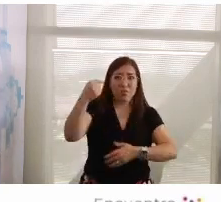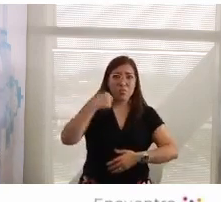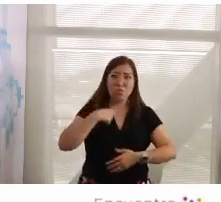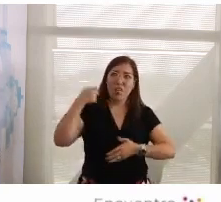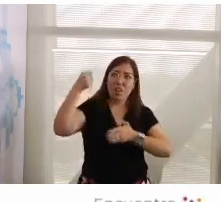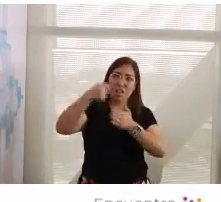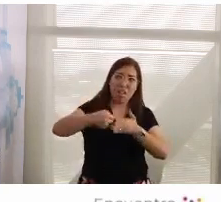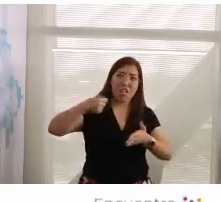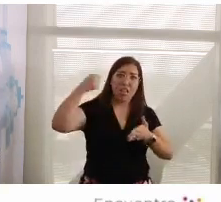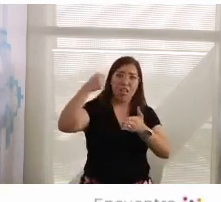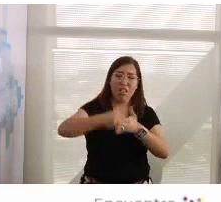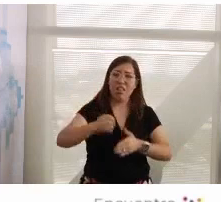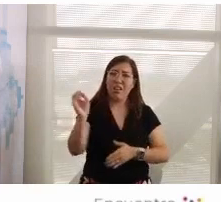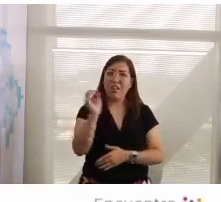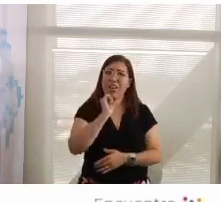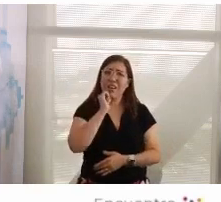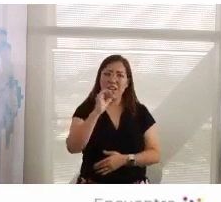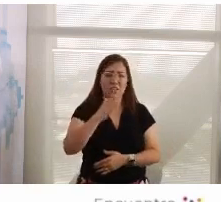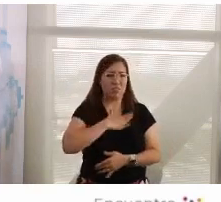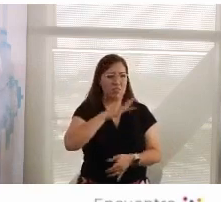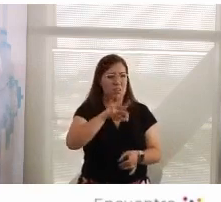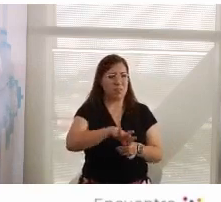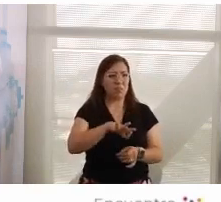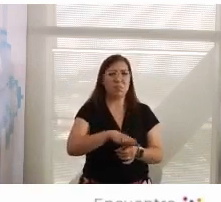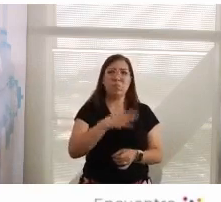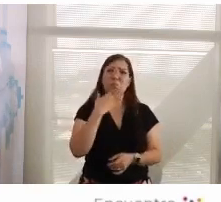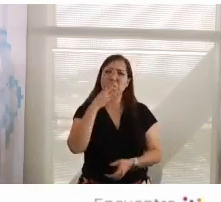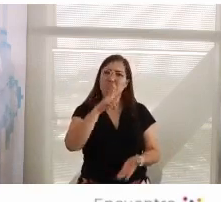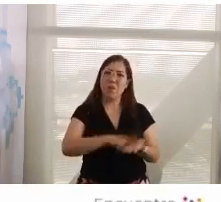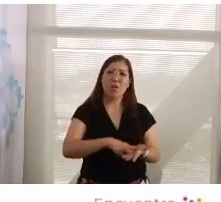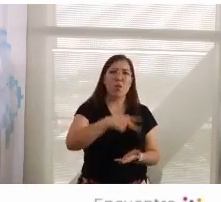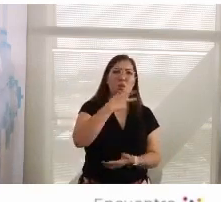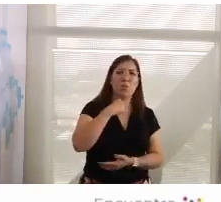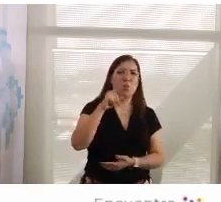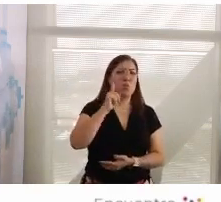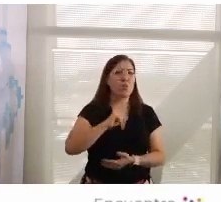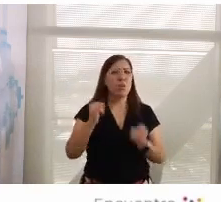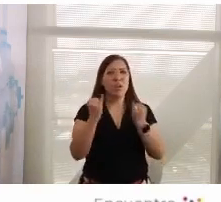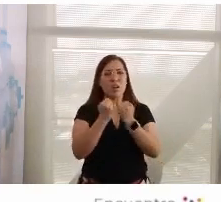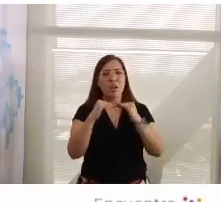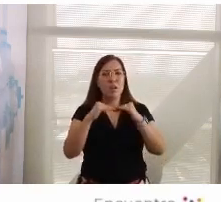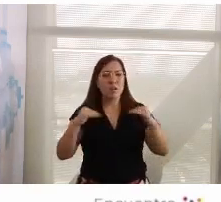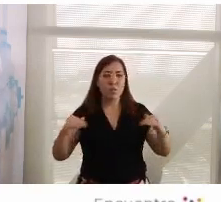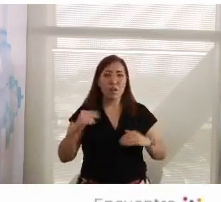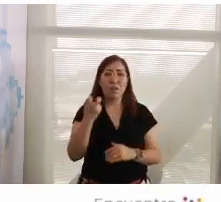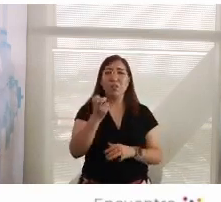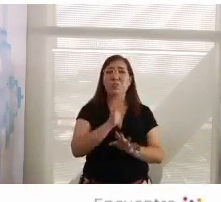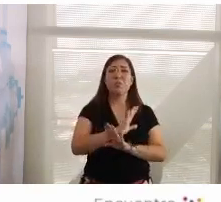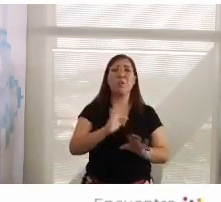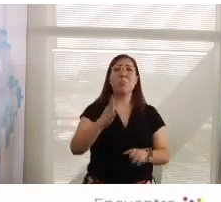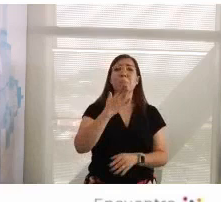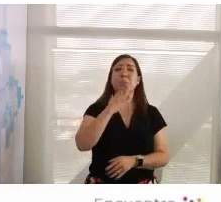que pelear por nada, mi voto cuenta, puedo votar, hombres, mujeres, etcétera y el dar eso por hecho